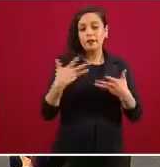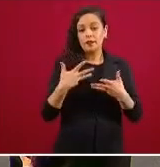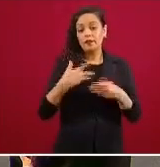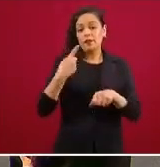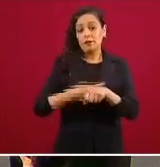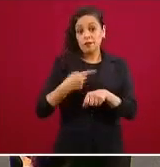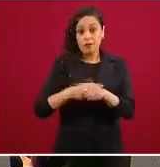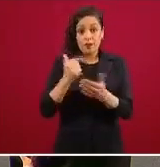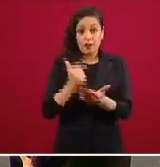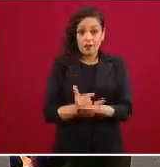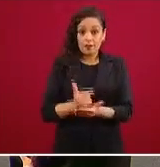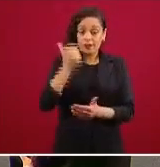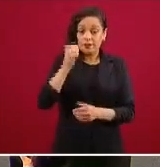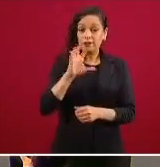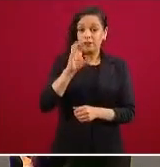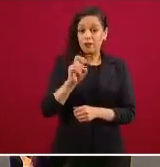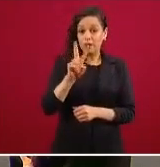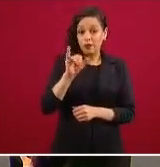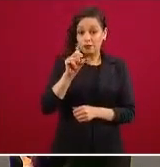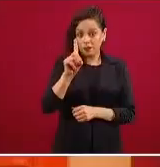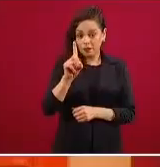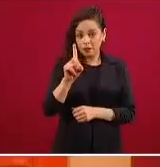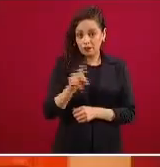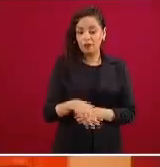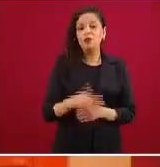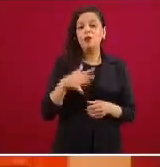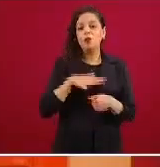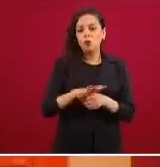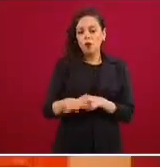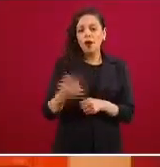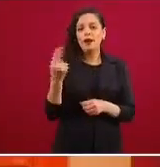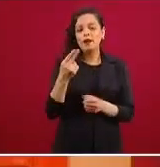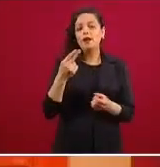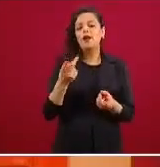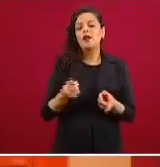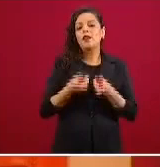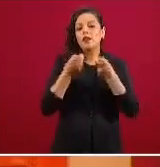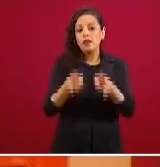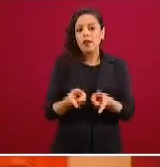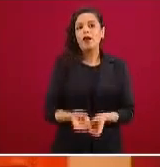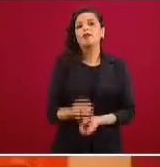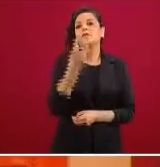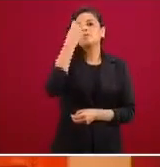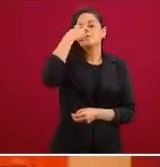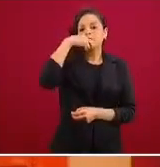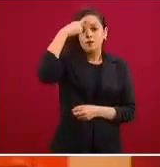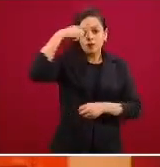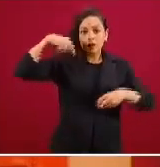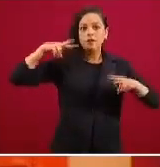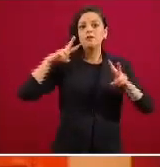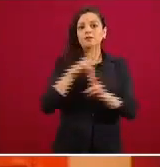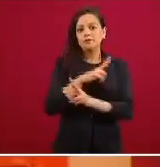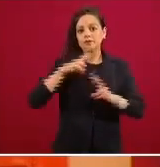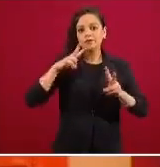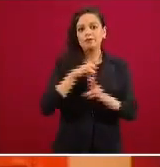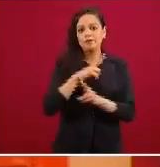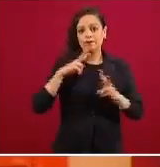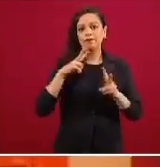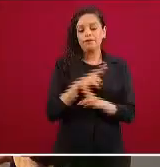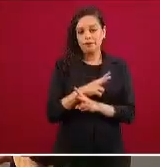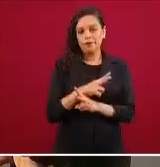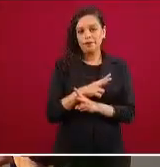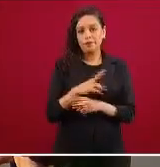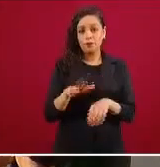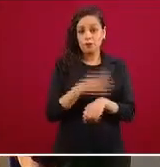grave necesiten un apoyo respiratorio porque de otra manera no pueden cumplir el funcionamiento respiratorio y eso